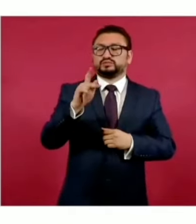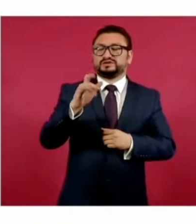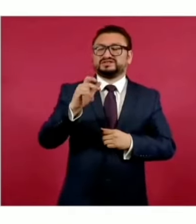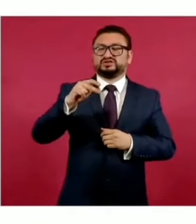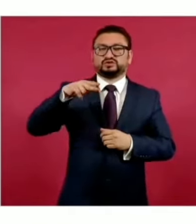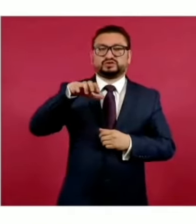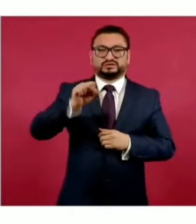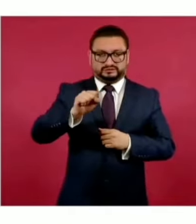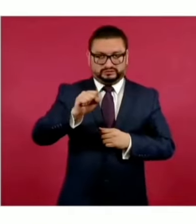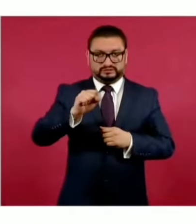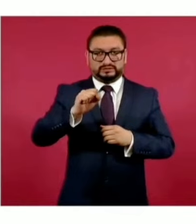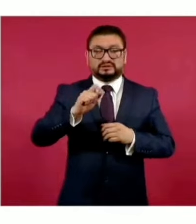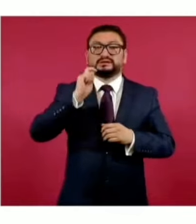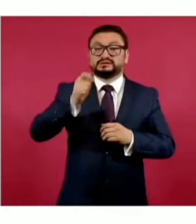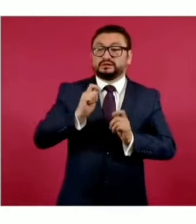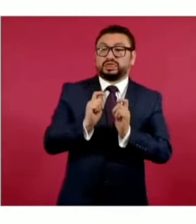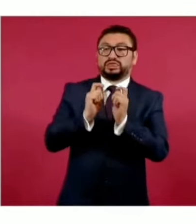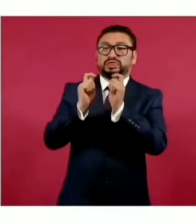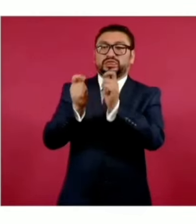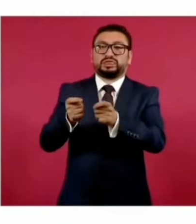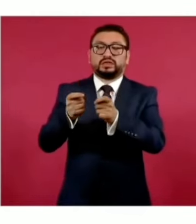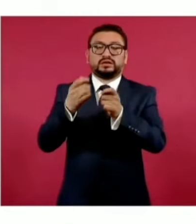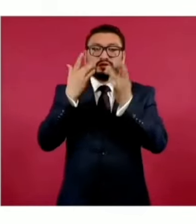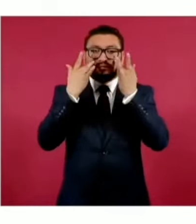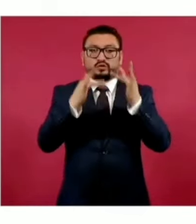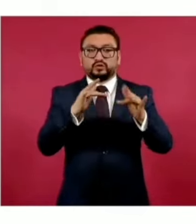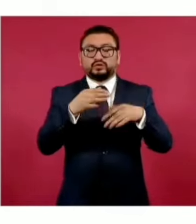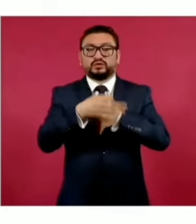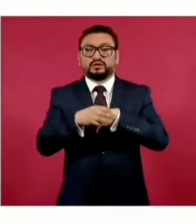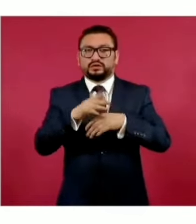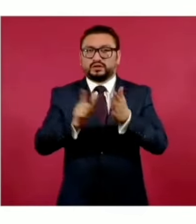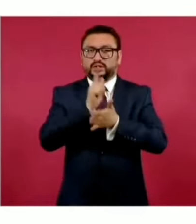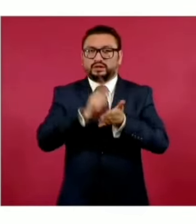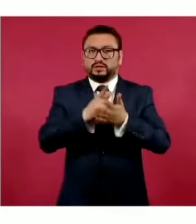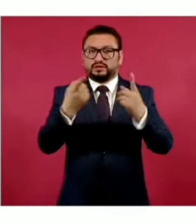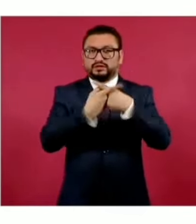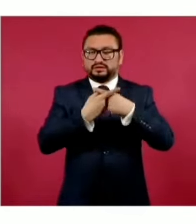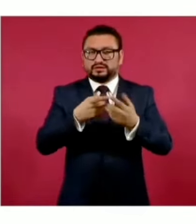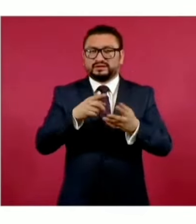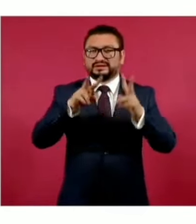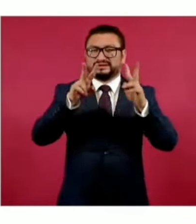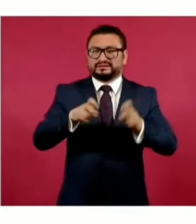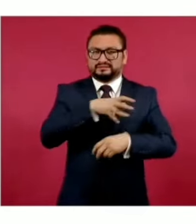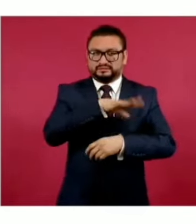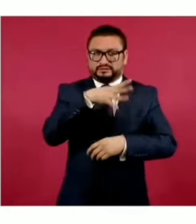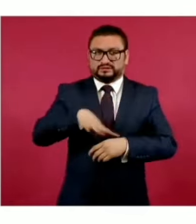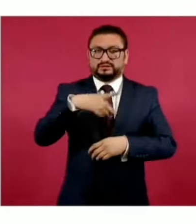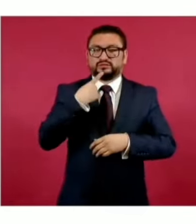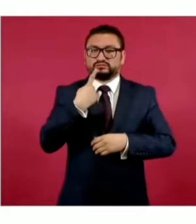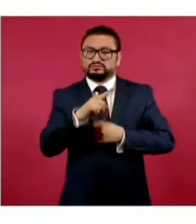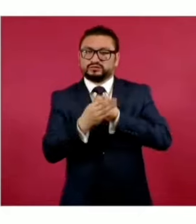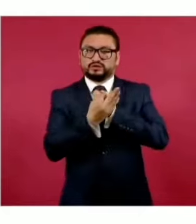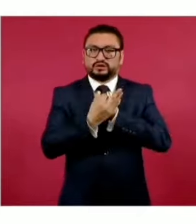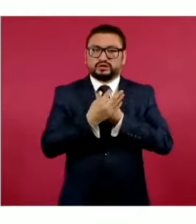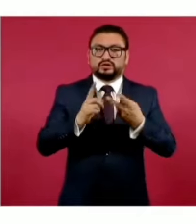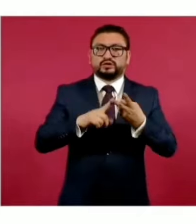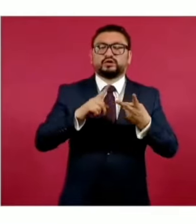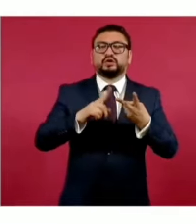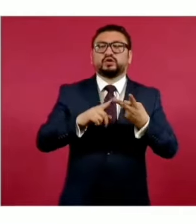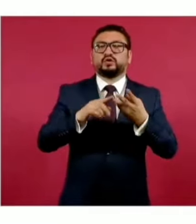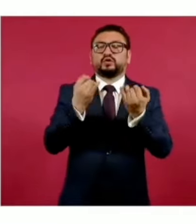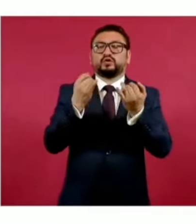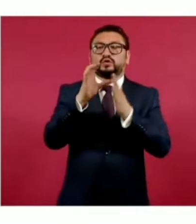Se prohíbe otorgar suspensiones contra leyes con efectos generales en amparos, controversias